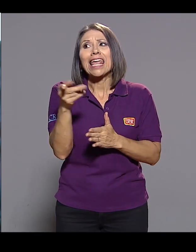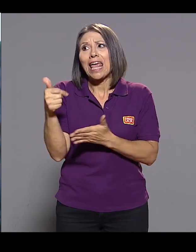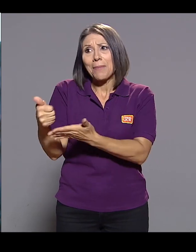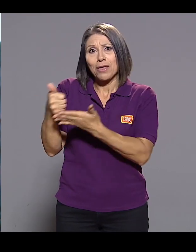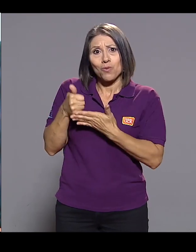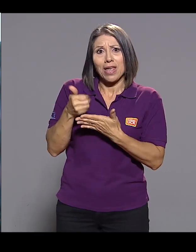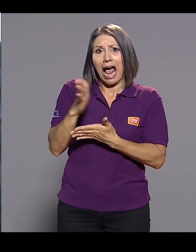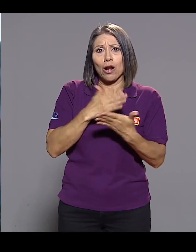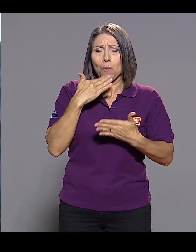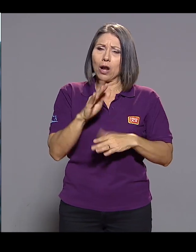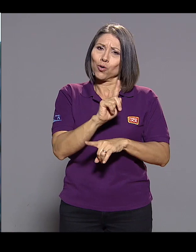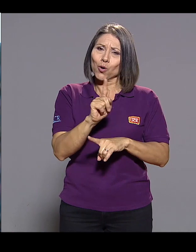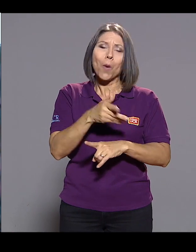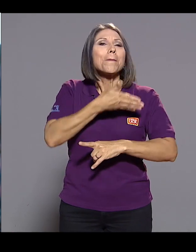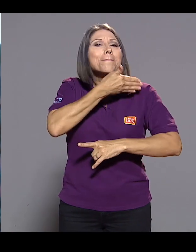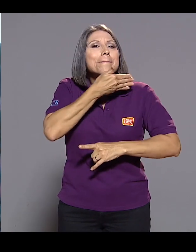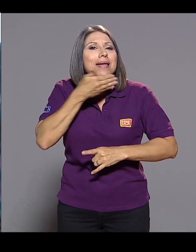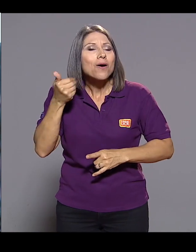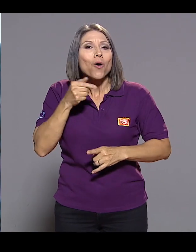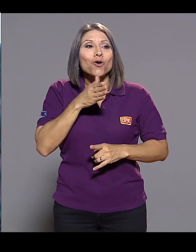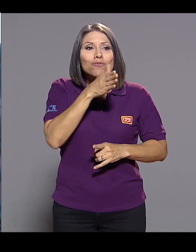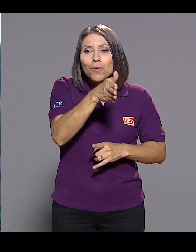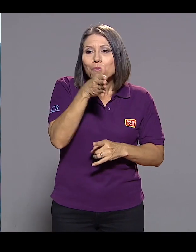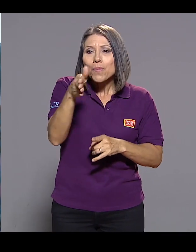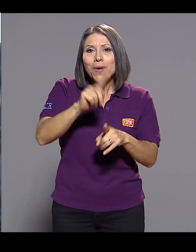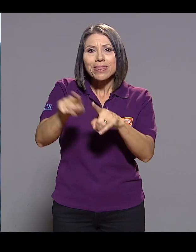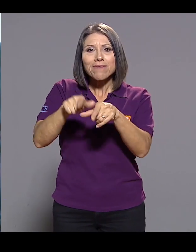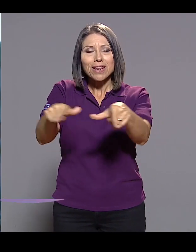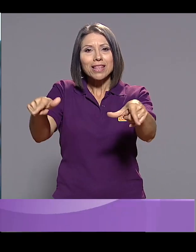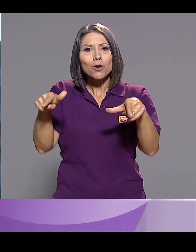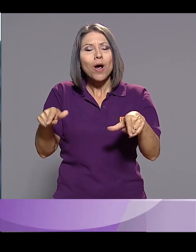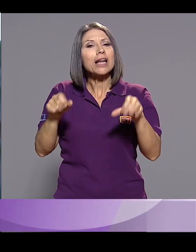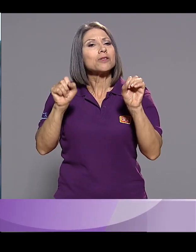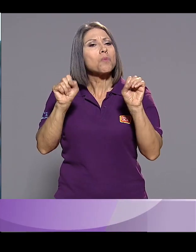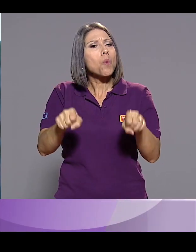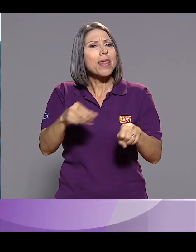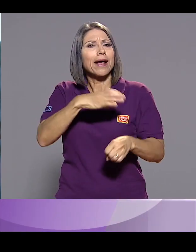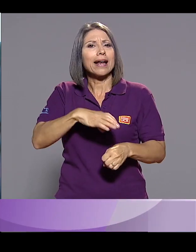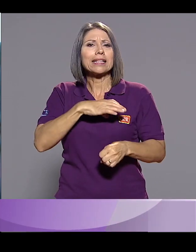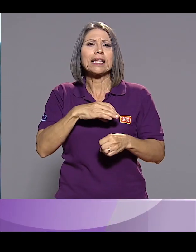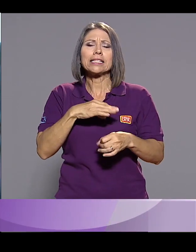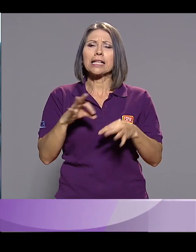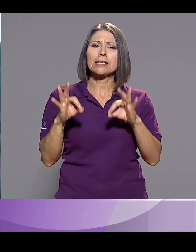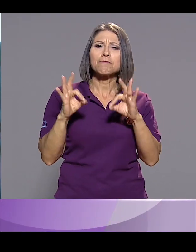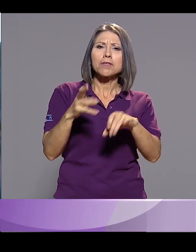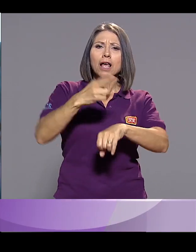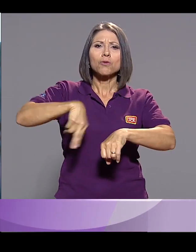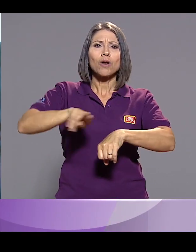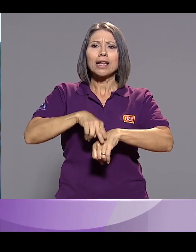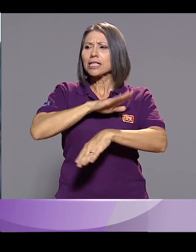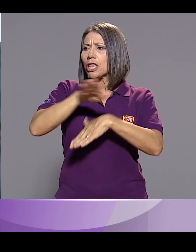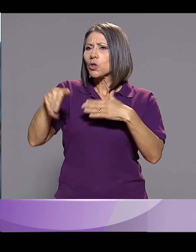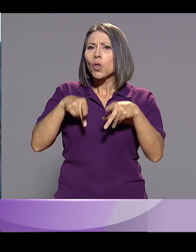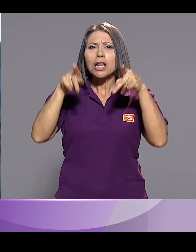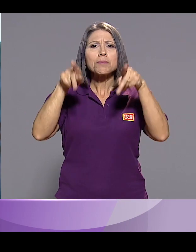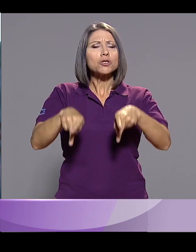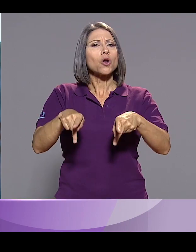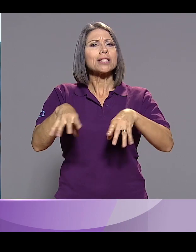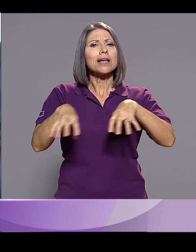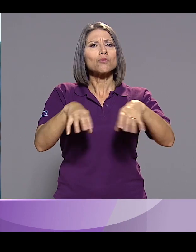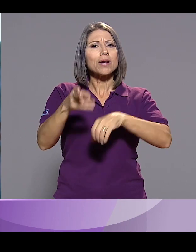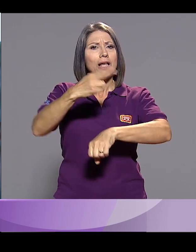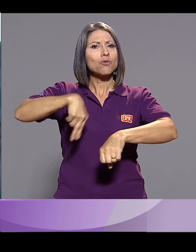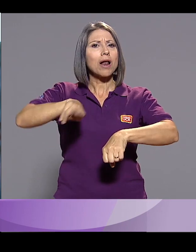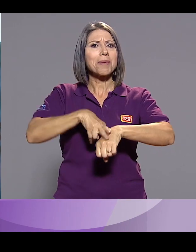sencillo si donde fuéramos hubiesen condiciones ideales para que pudiéramos interactuar naturalmente y pudiésemos estar ahí de igual a igual,